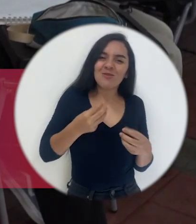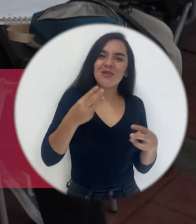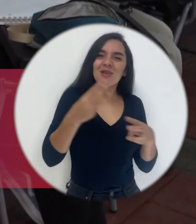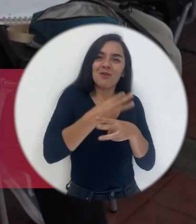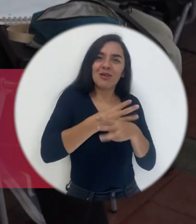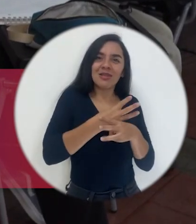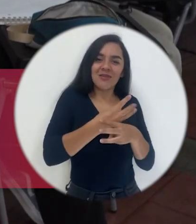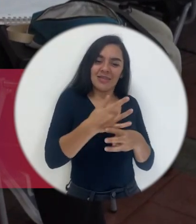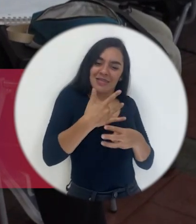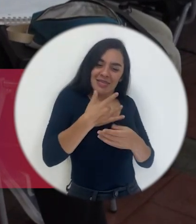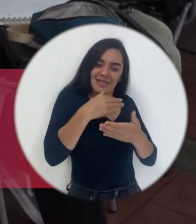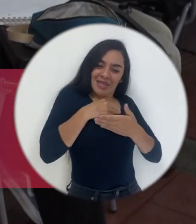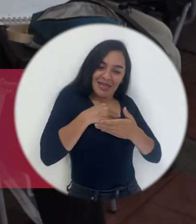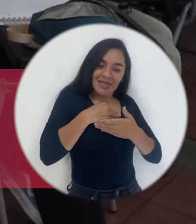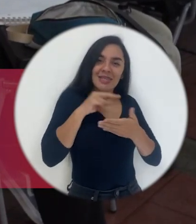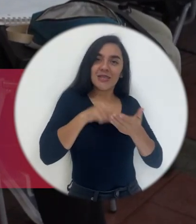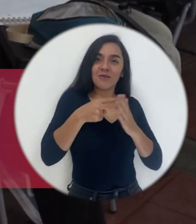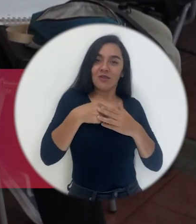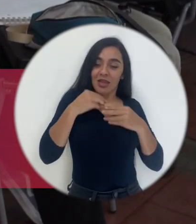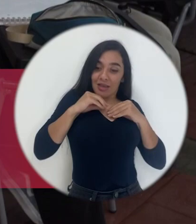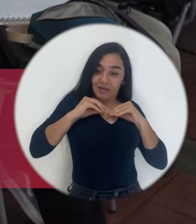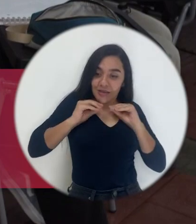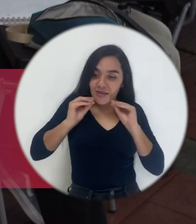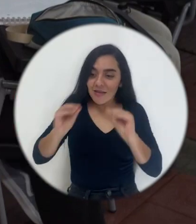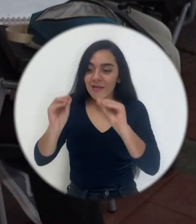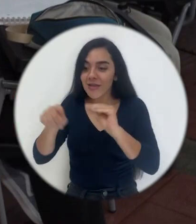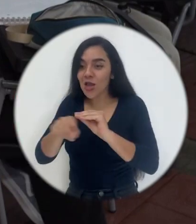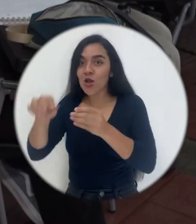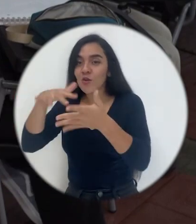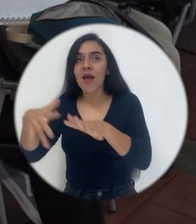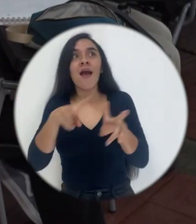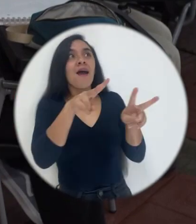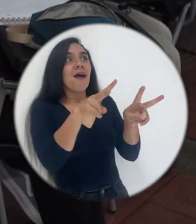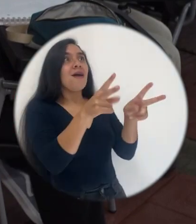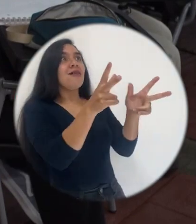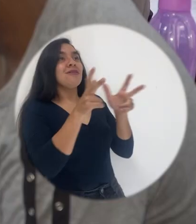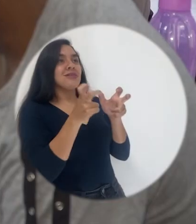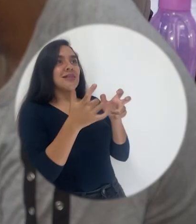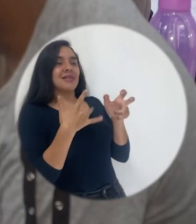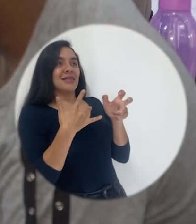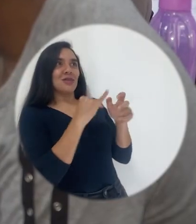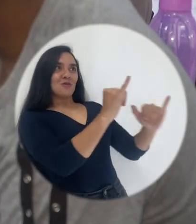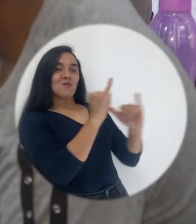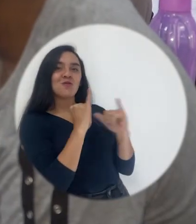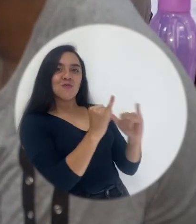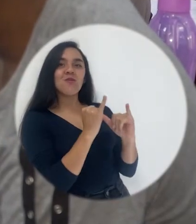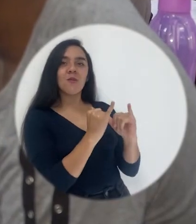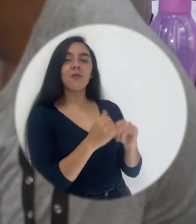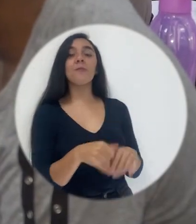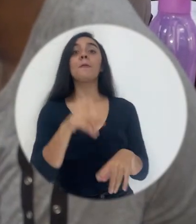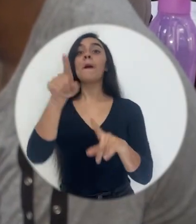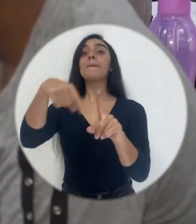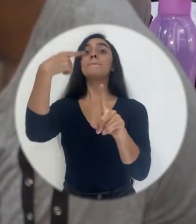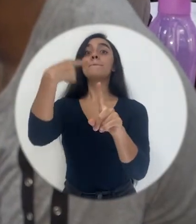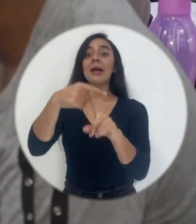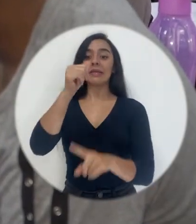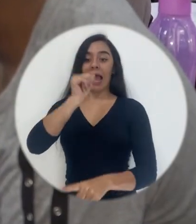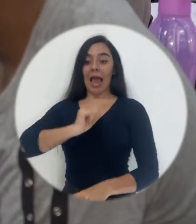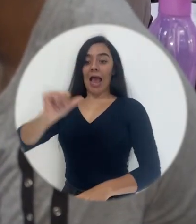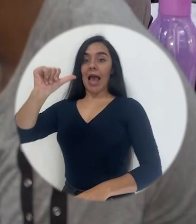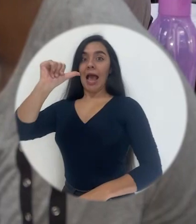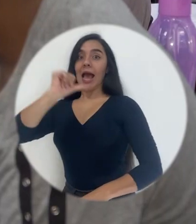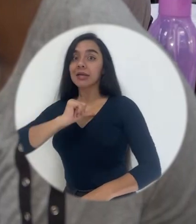gusto a sus estudiantes. Y un docente que conozca cuáles son las actitudes que tienen, no solo las aptitudes